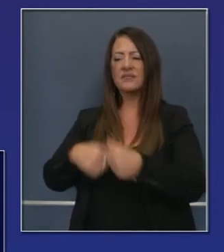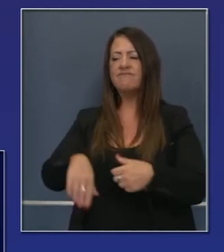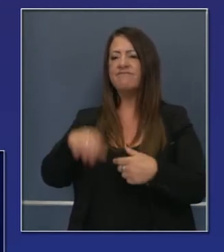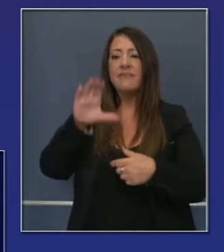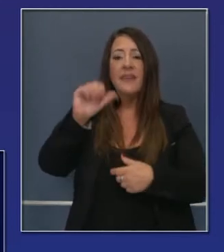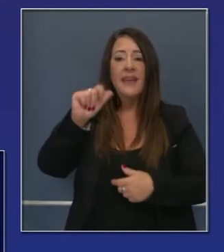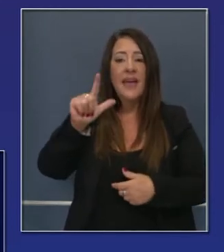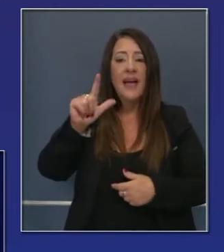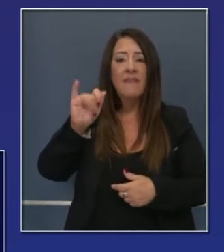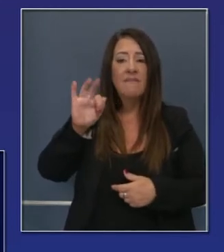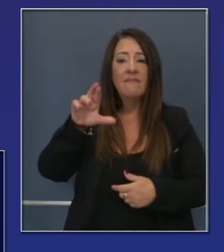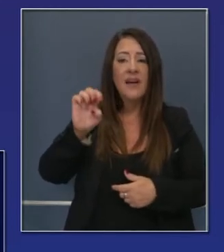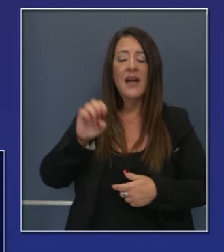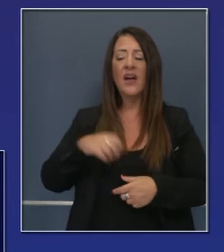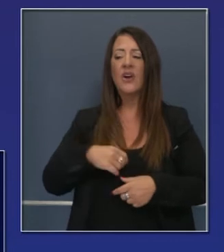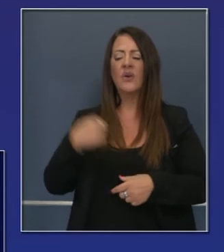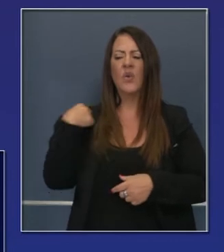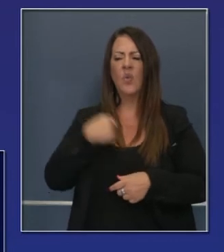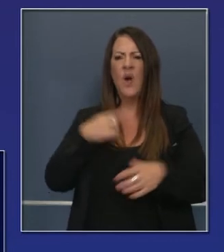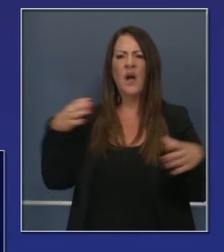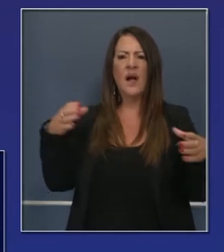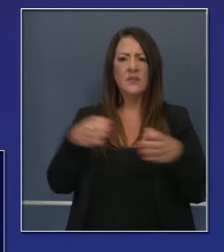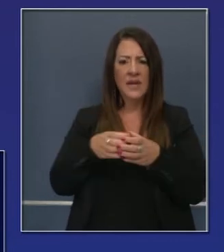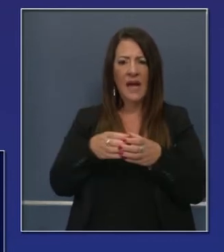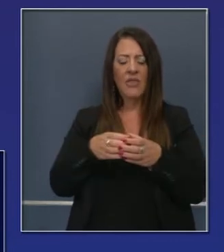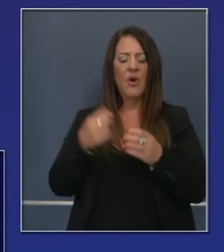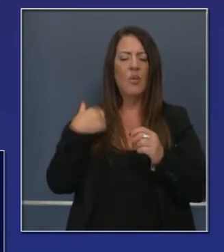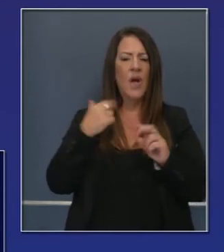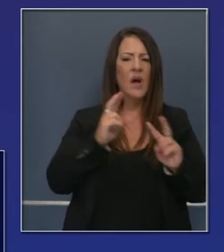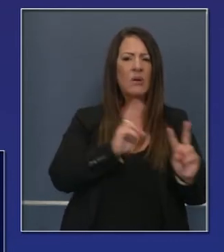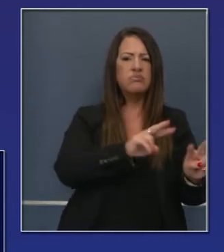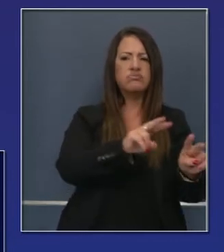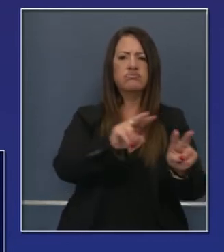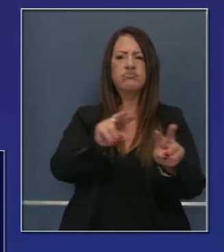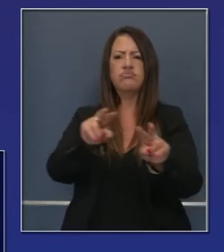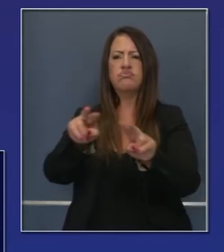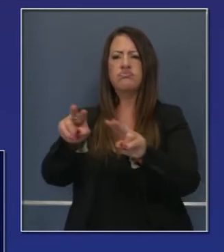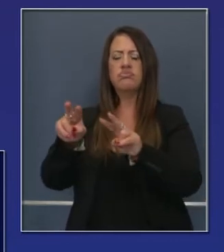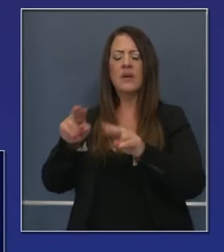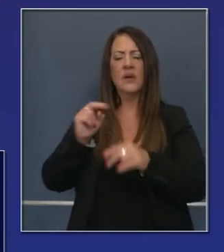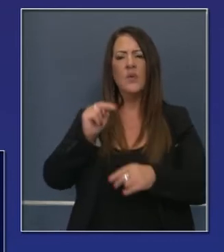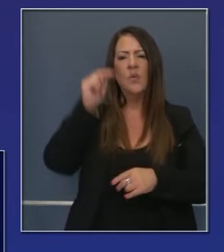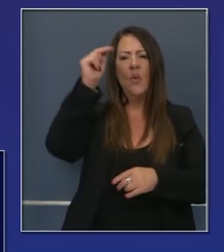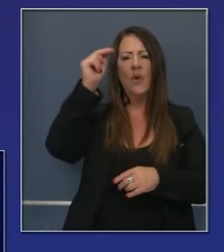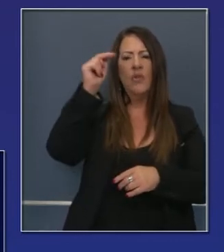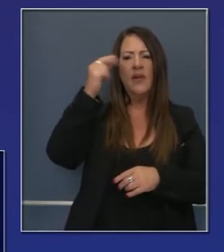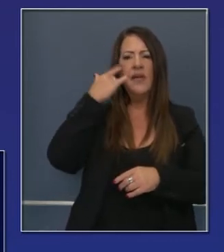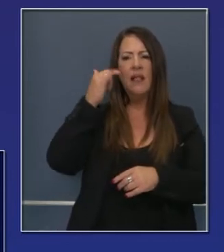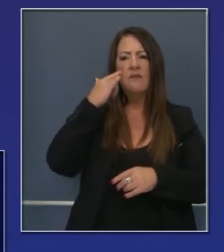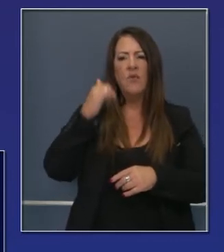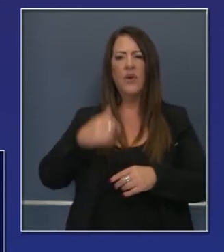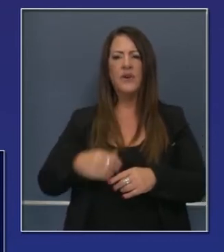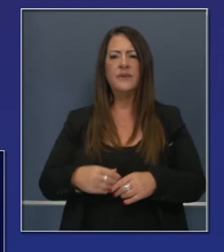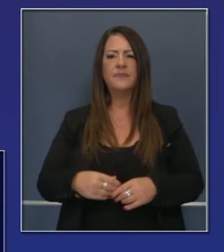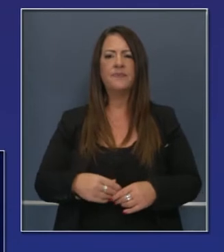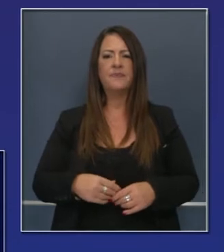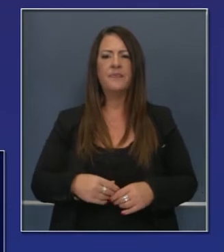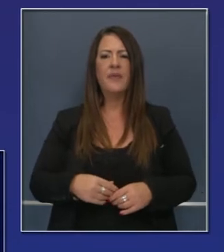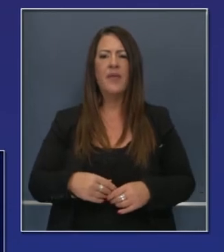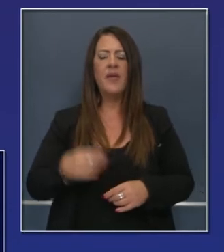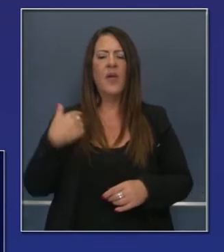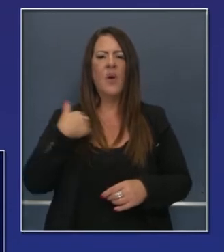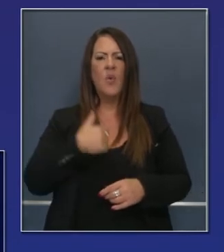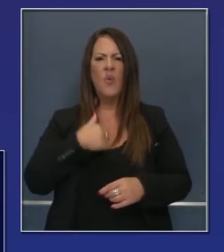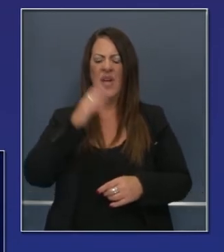departamentos del gobierno, bomberos y fuimos a diferentes lugares en el norte de California que han tenido un impacto muy